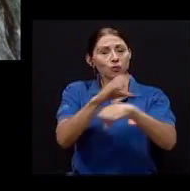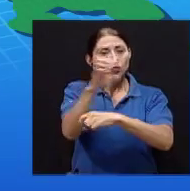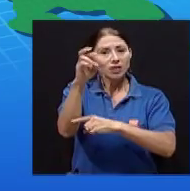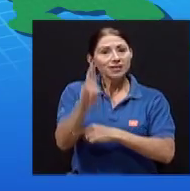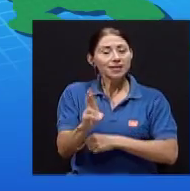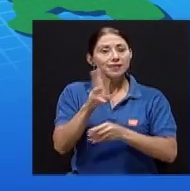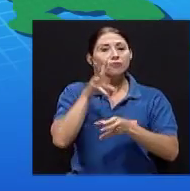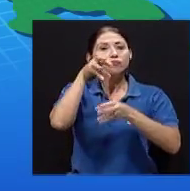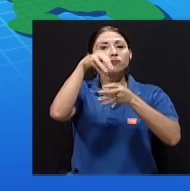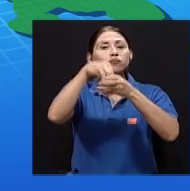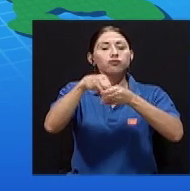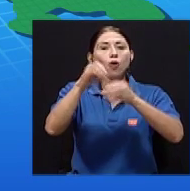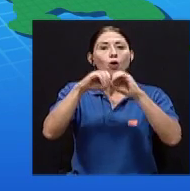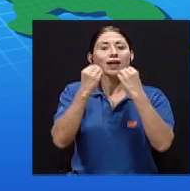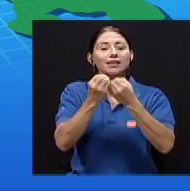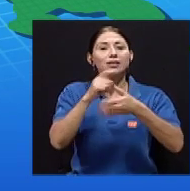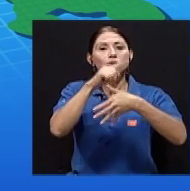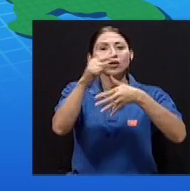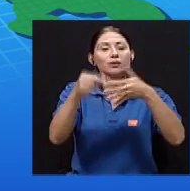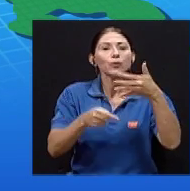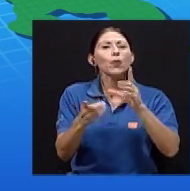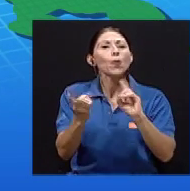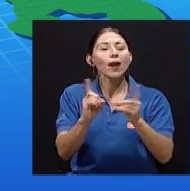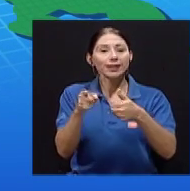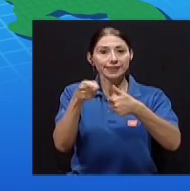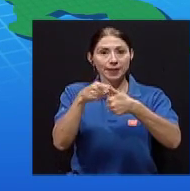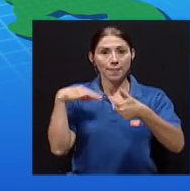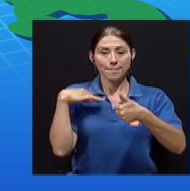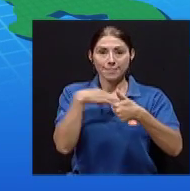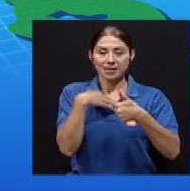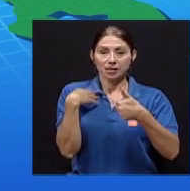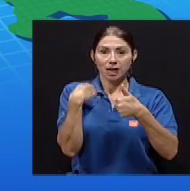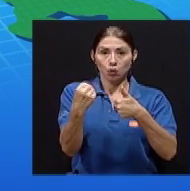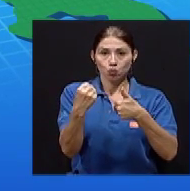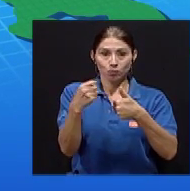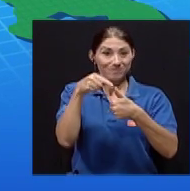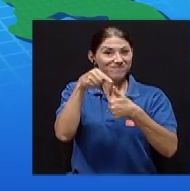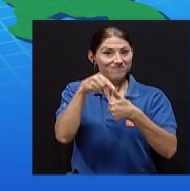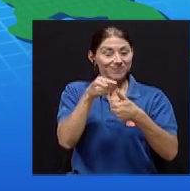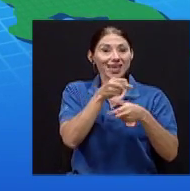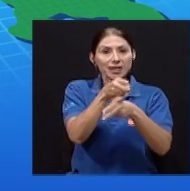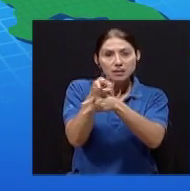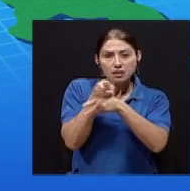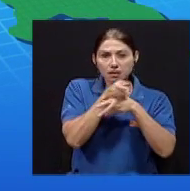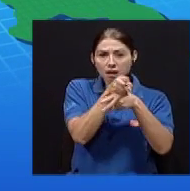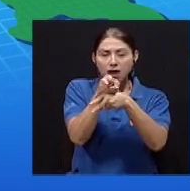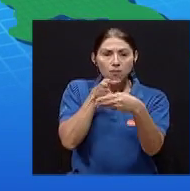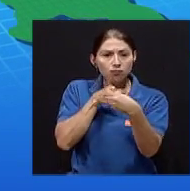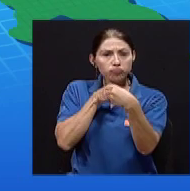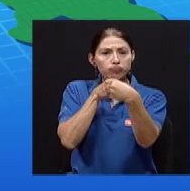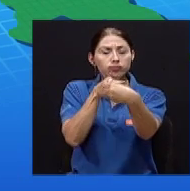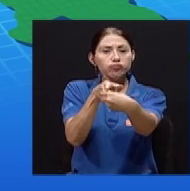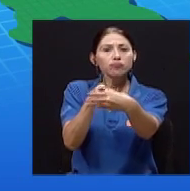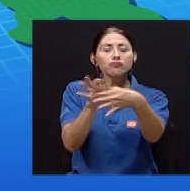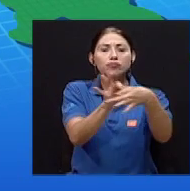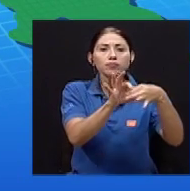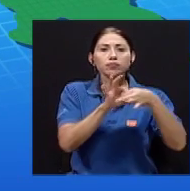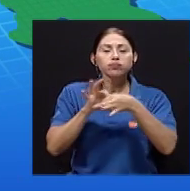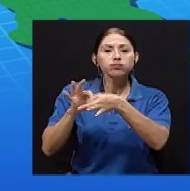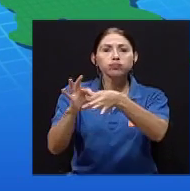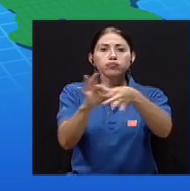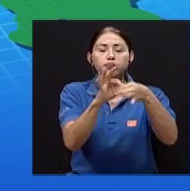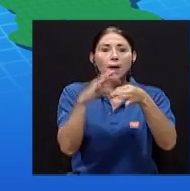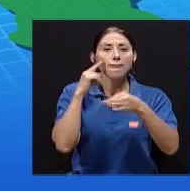Costarricense está conformado por las siguientes organizaciones. Ministerio de Salud, ente rector que lidera y articula los